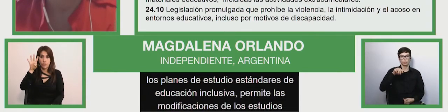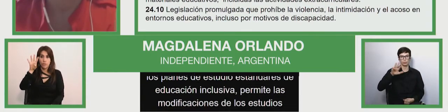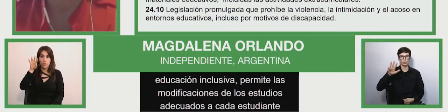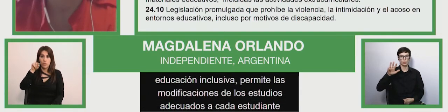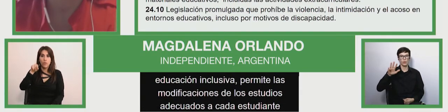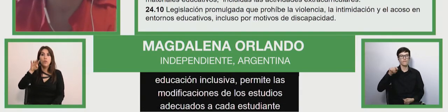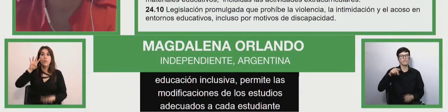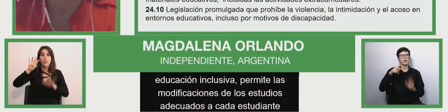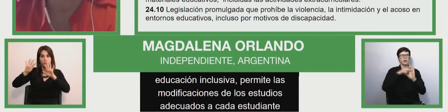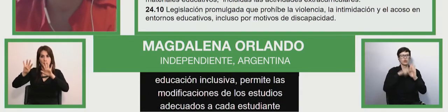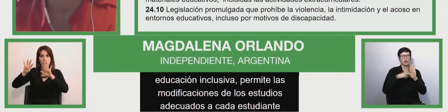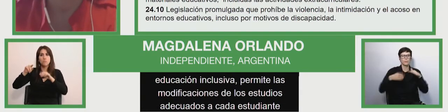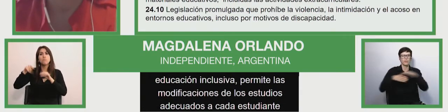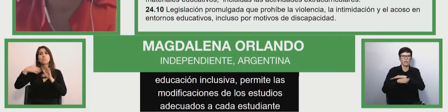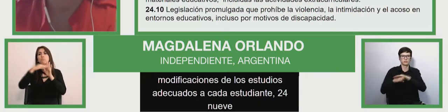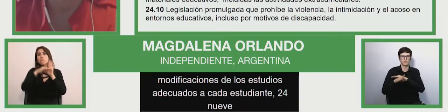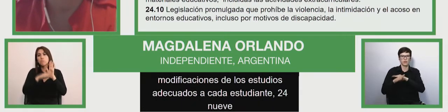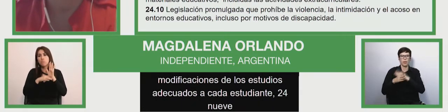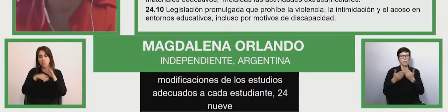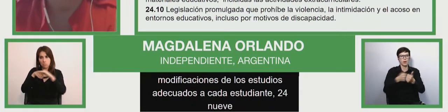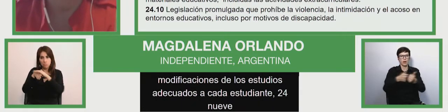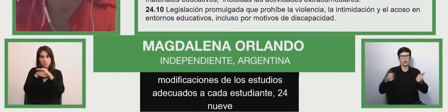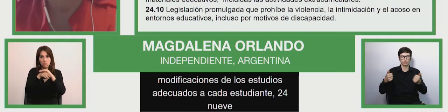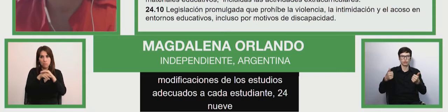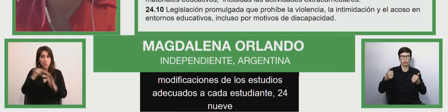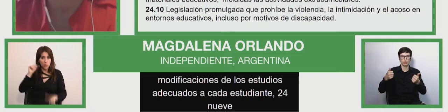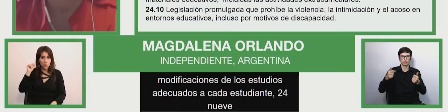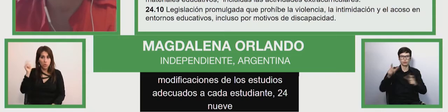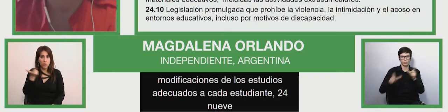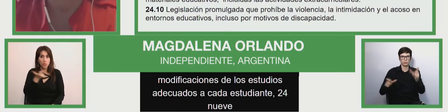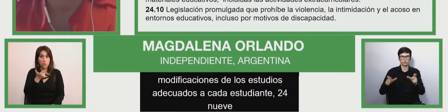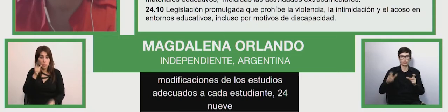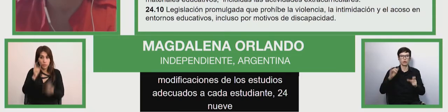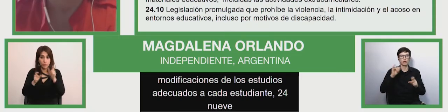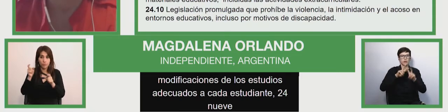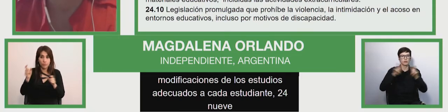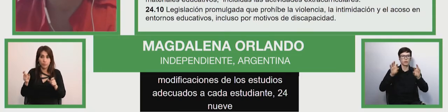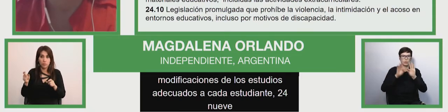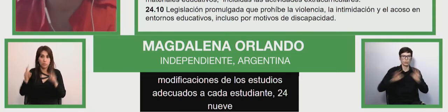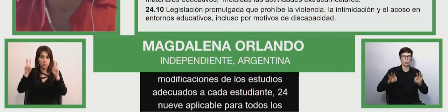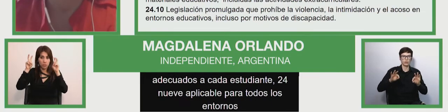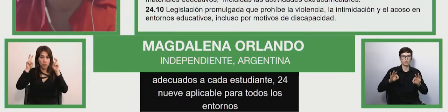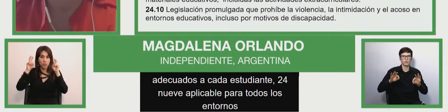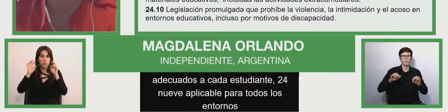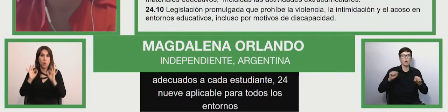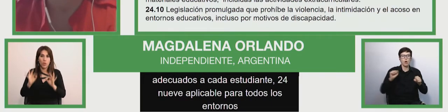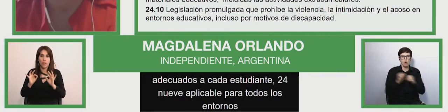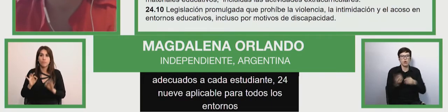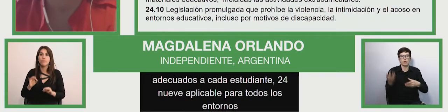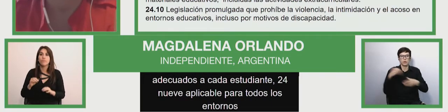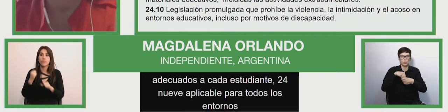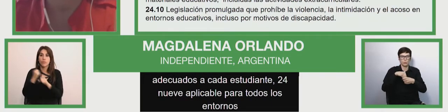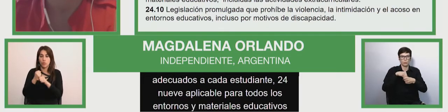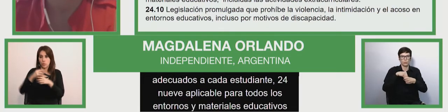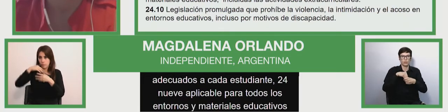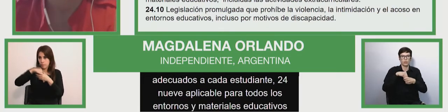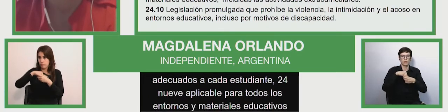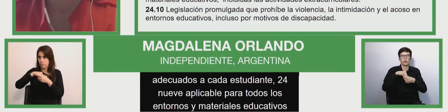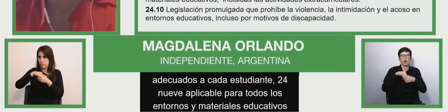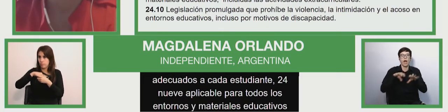normas de accesibilidad adoptadas y aplicables para todos los entornos y materiales educativos, incluidas las actividades extracurriculares.